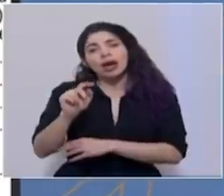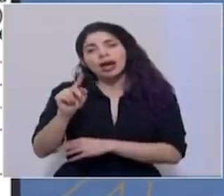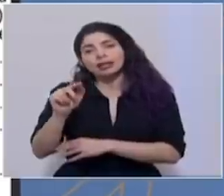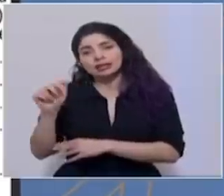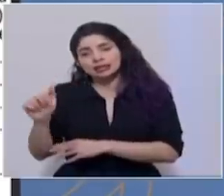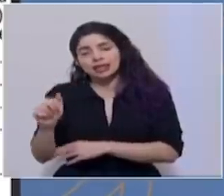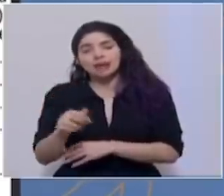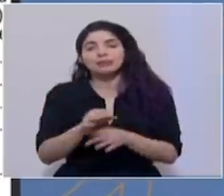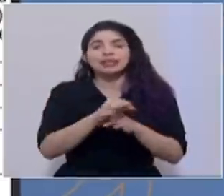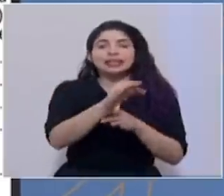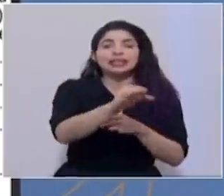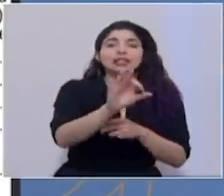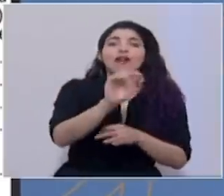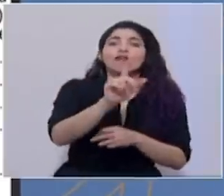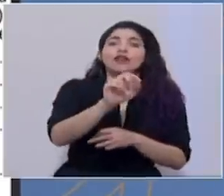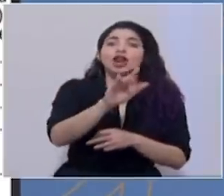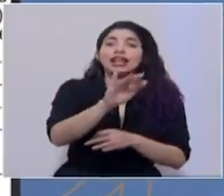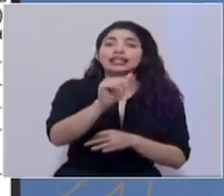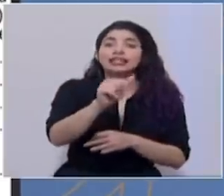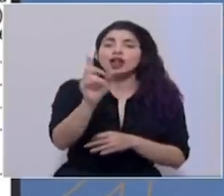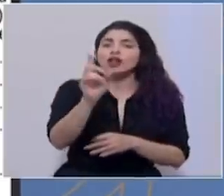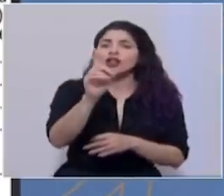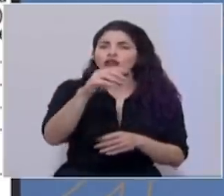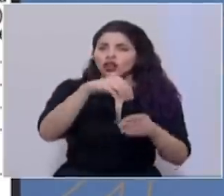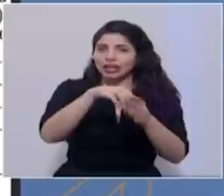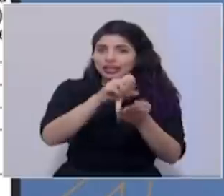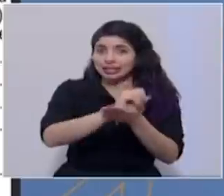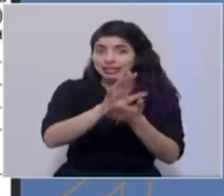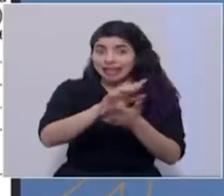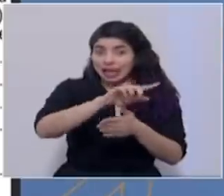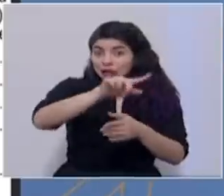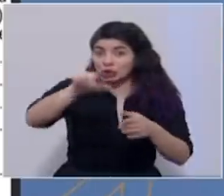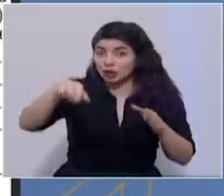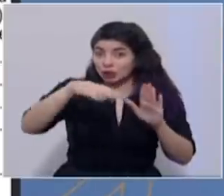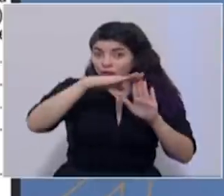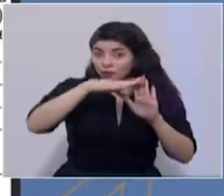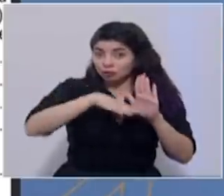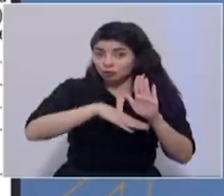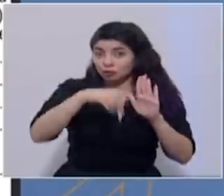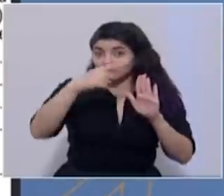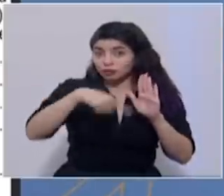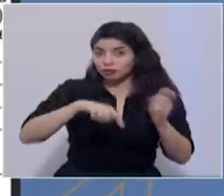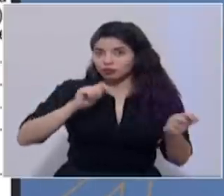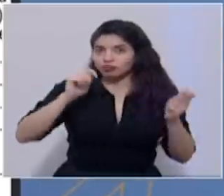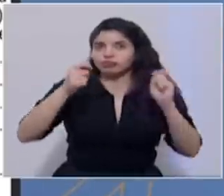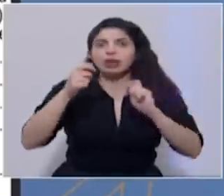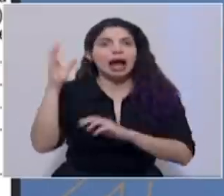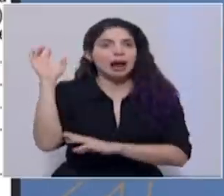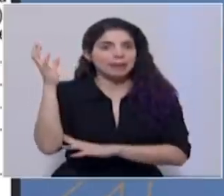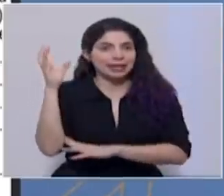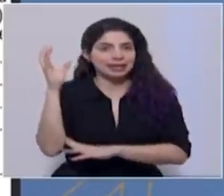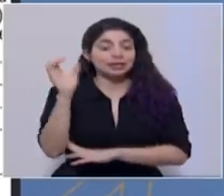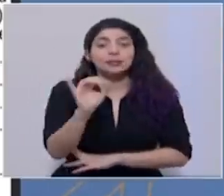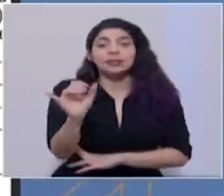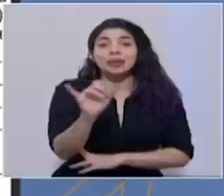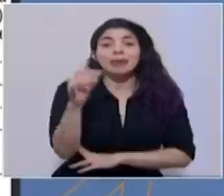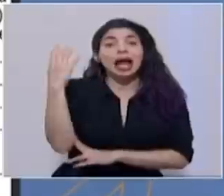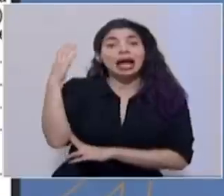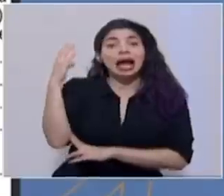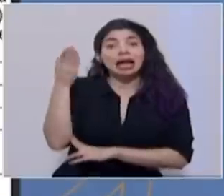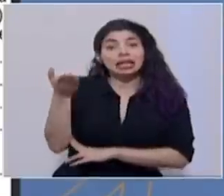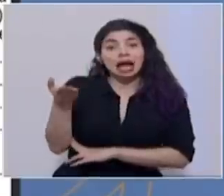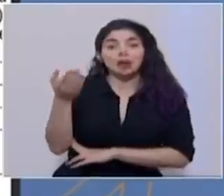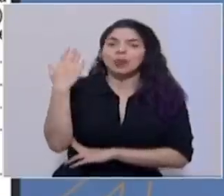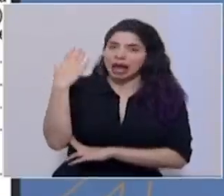de Florencia, en el cantón de San Carlos, bajan al nivel de Alerta Amarilla. Asimismo, en Cartago,